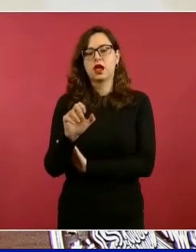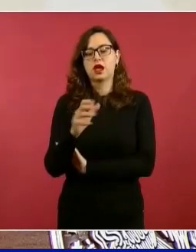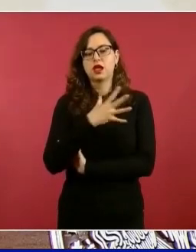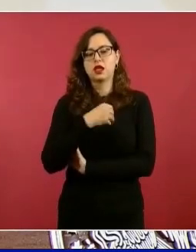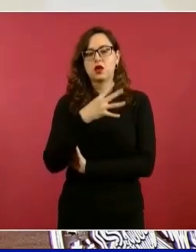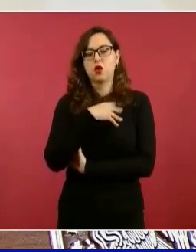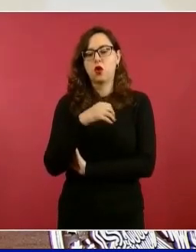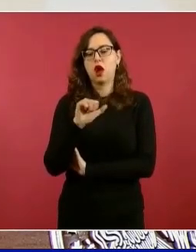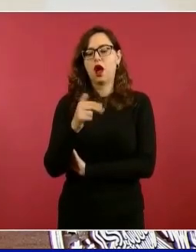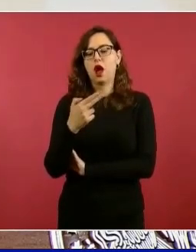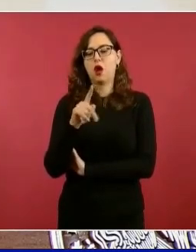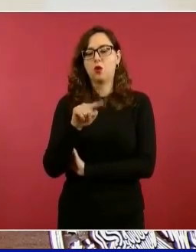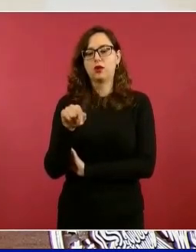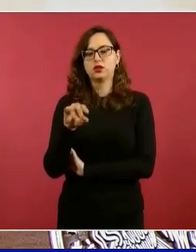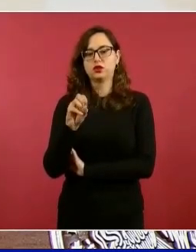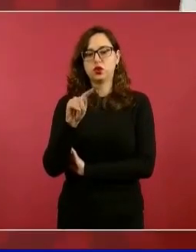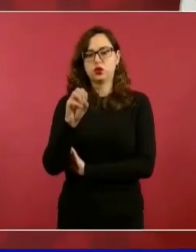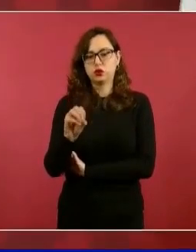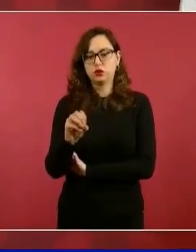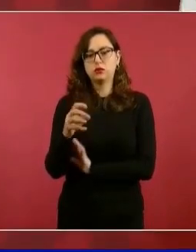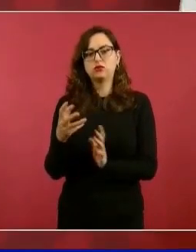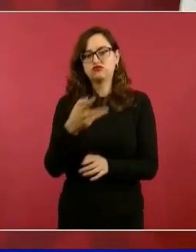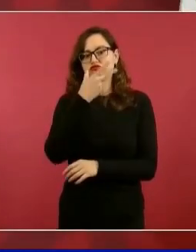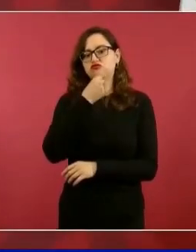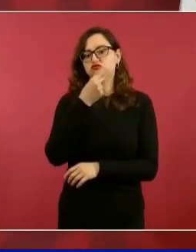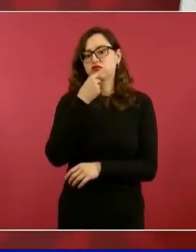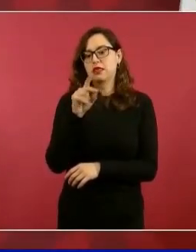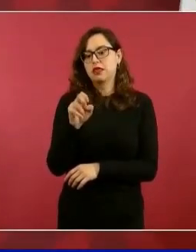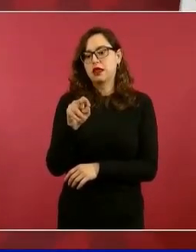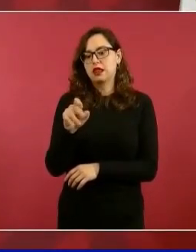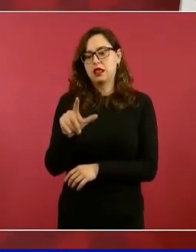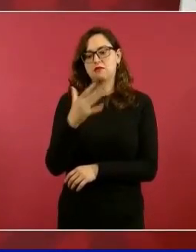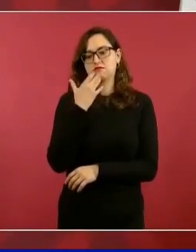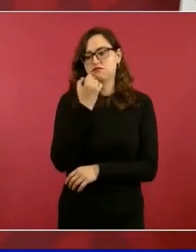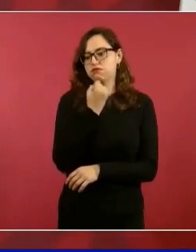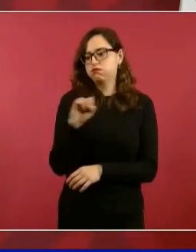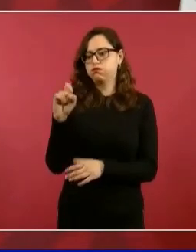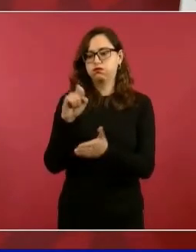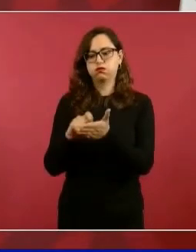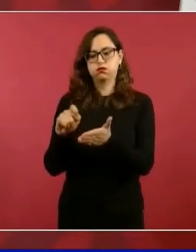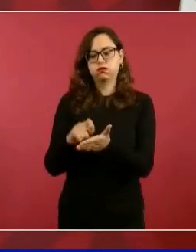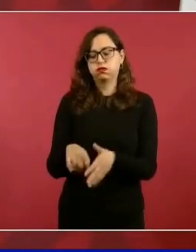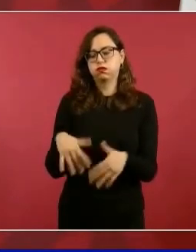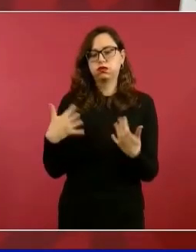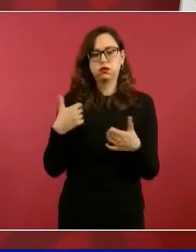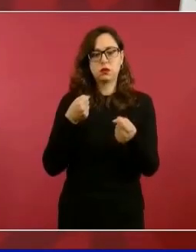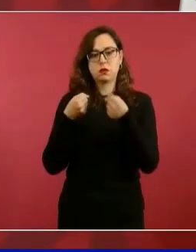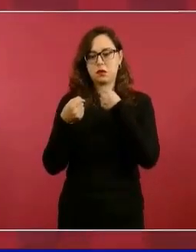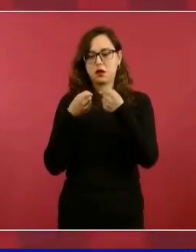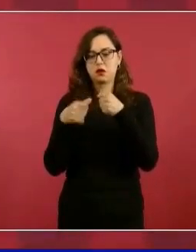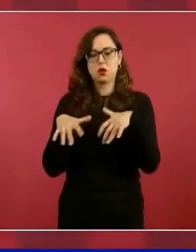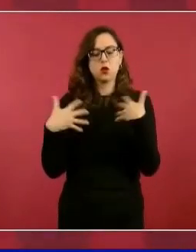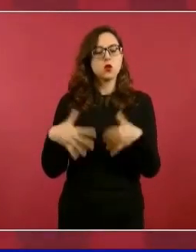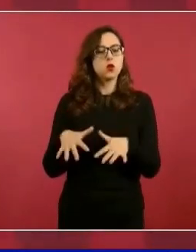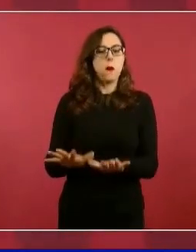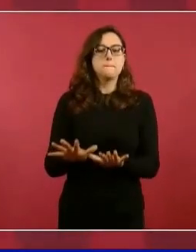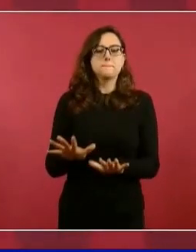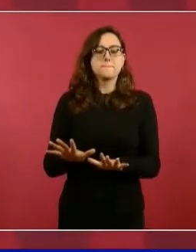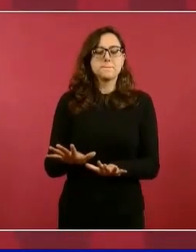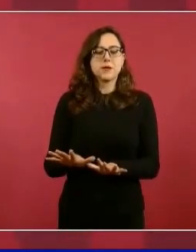don Daniel de lo mejor como periodista, lo mejor de México en toda la historia,